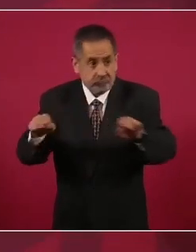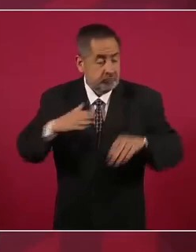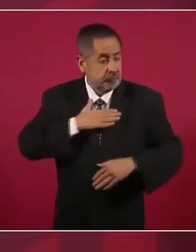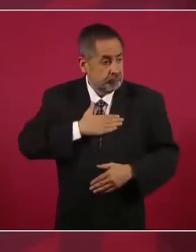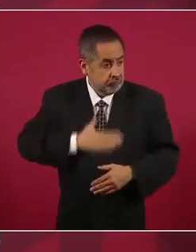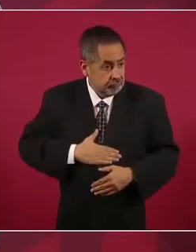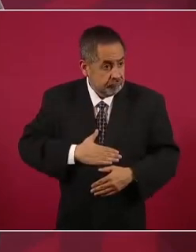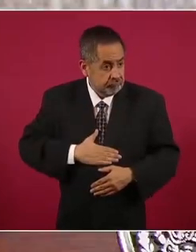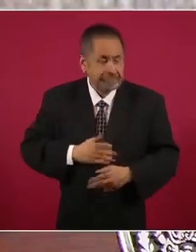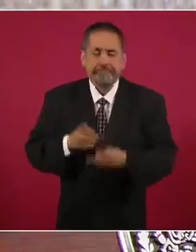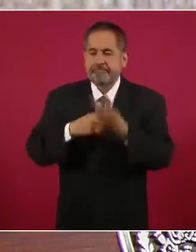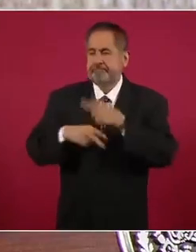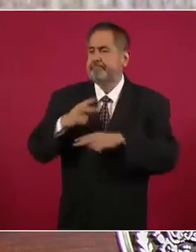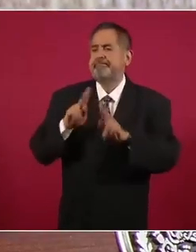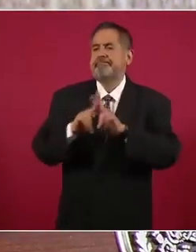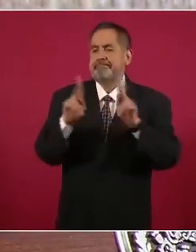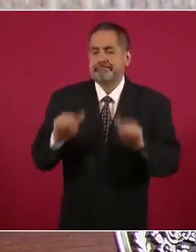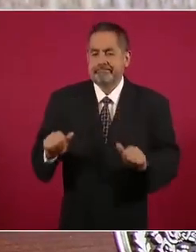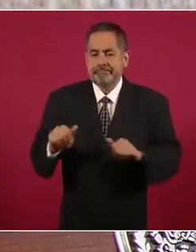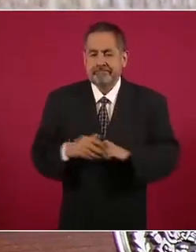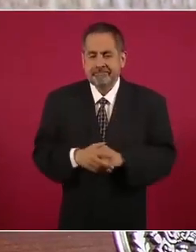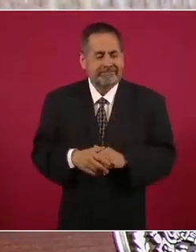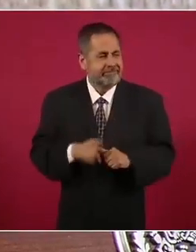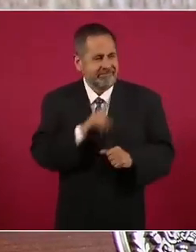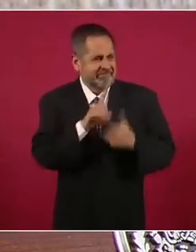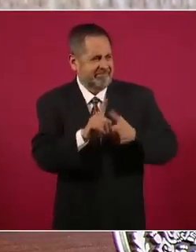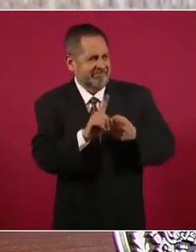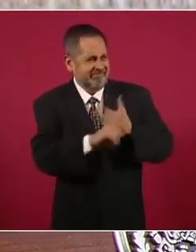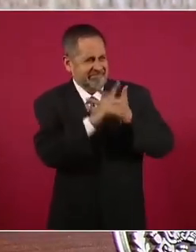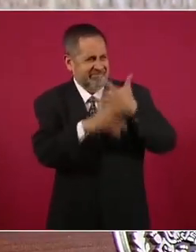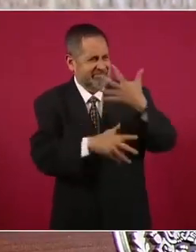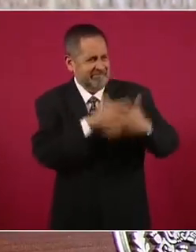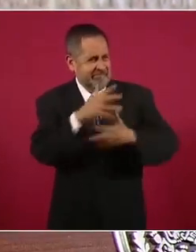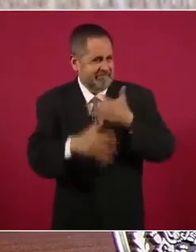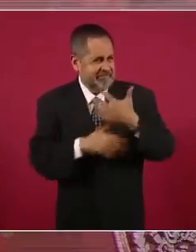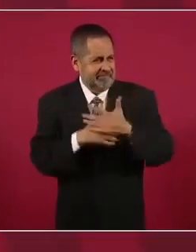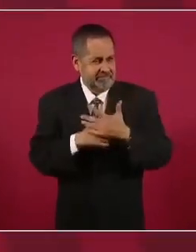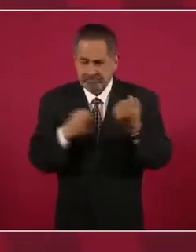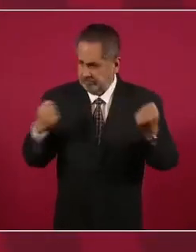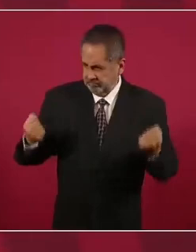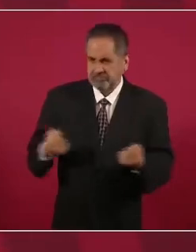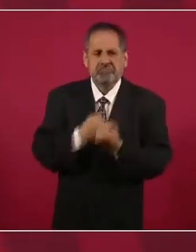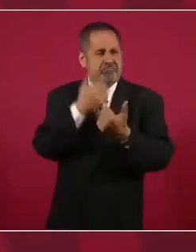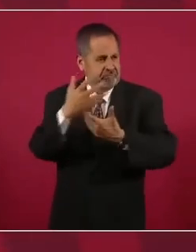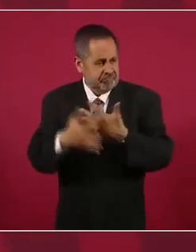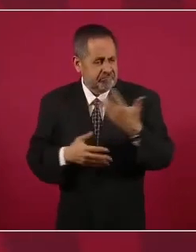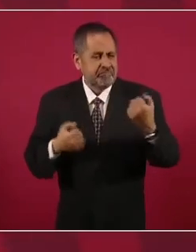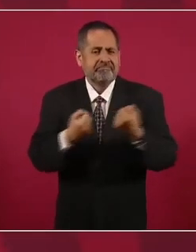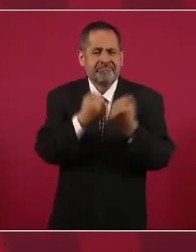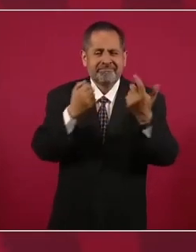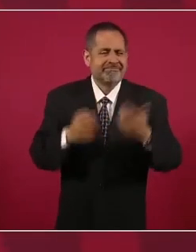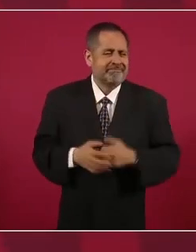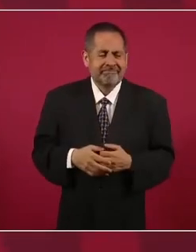no se puede enfrentar el mal con el mal, el mal hay que enfrentarlo haciendo el bien.